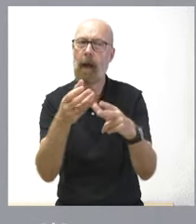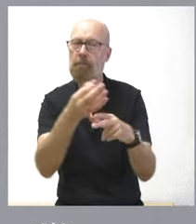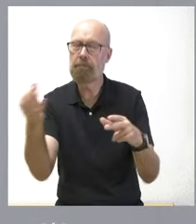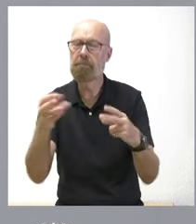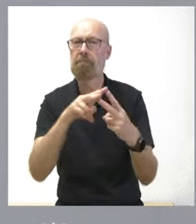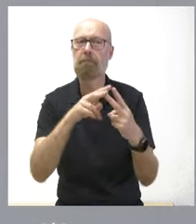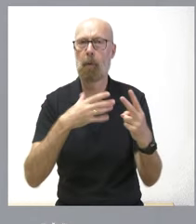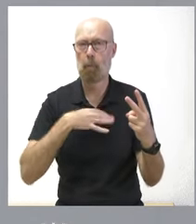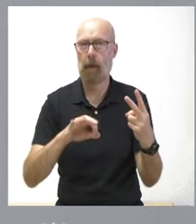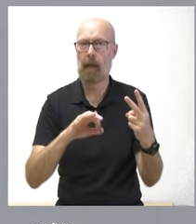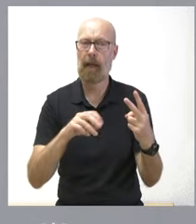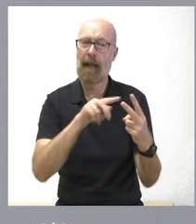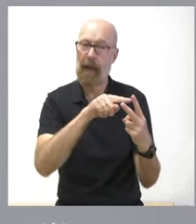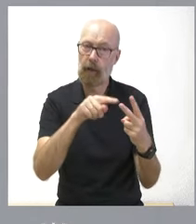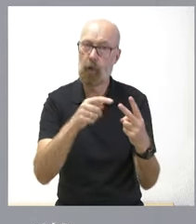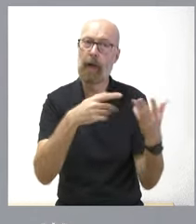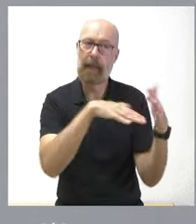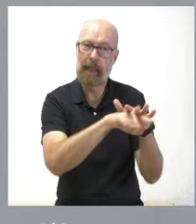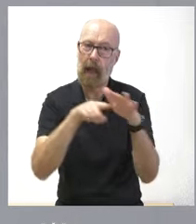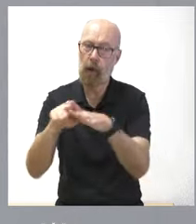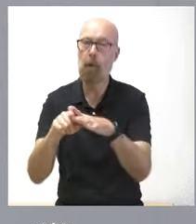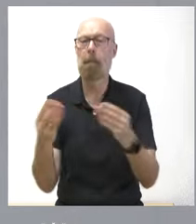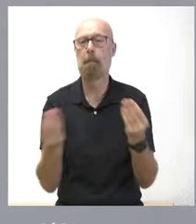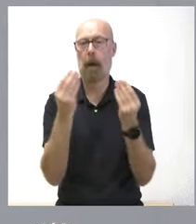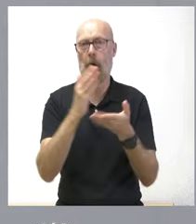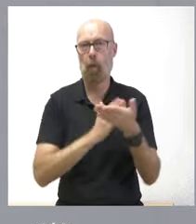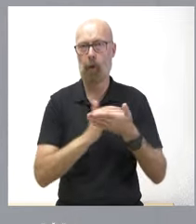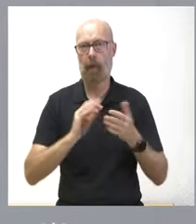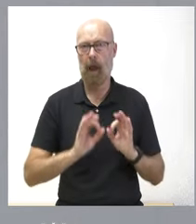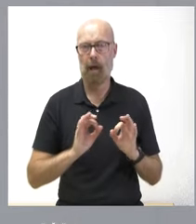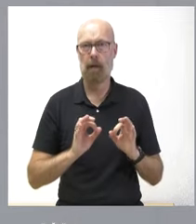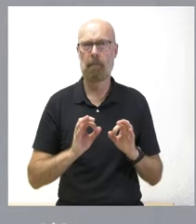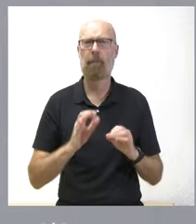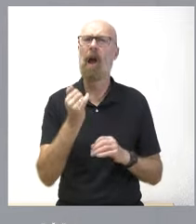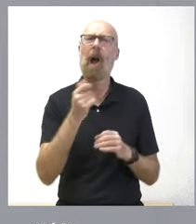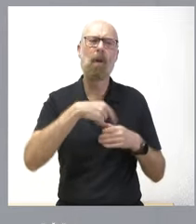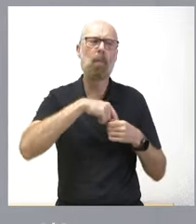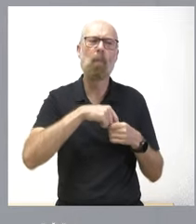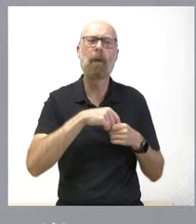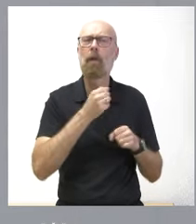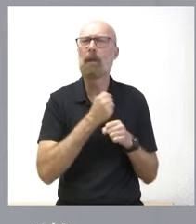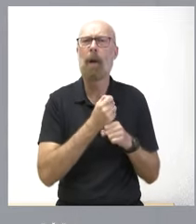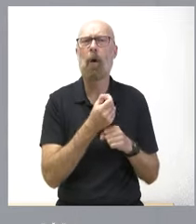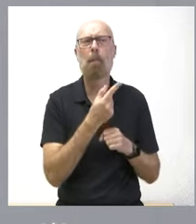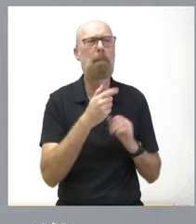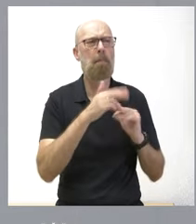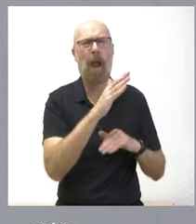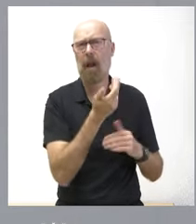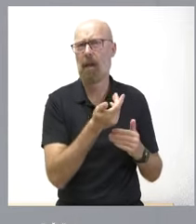y laboral contribuya a mejorar nuestra comunidad autónoma. Hay miles de puestos de trabajo en Castilla y León están sin cubrir. Esta es una